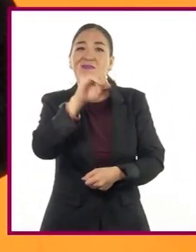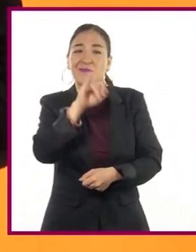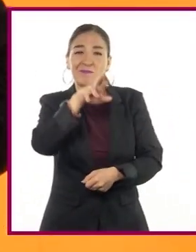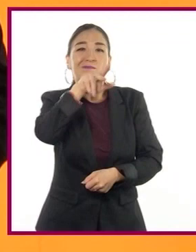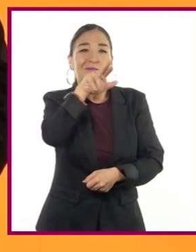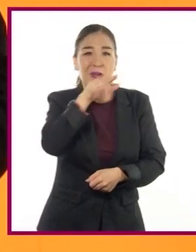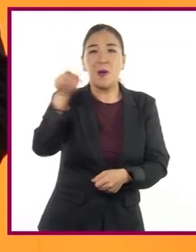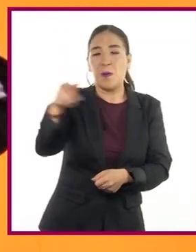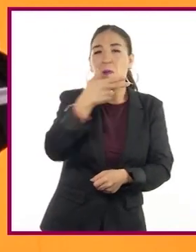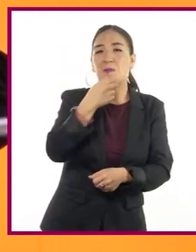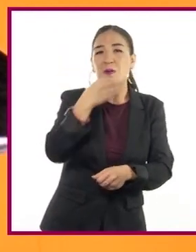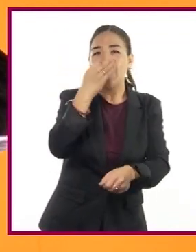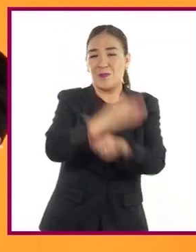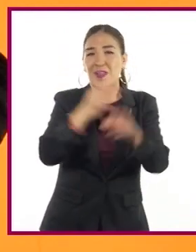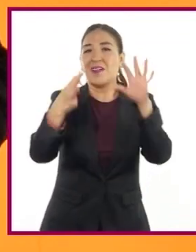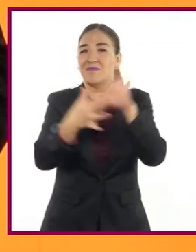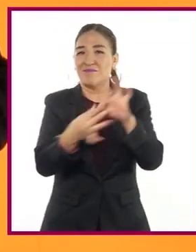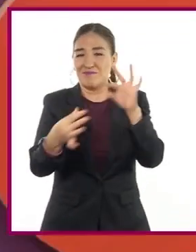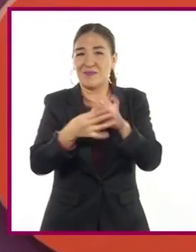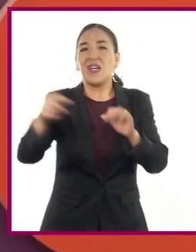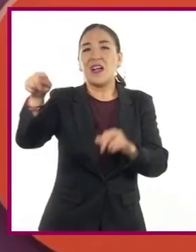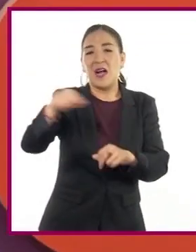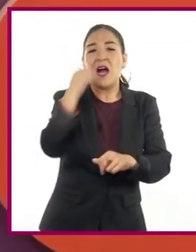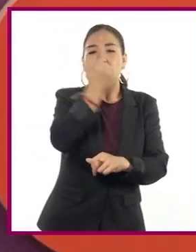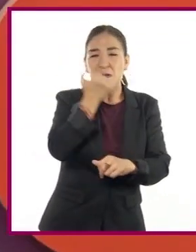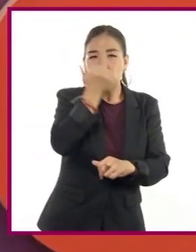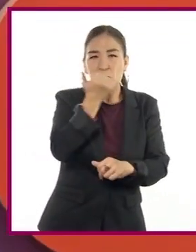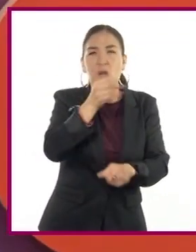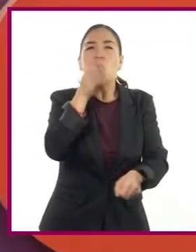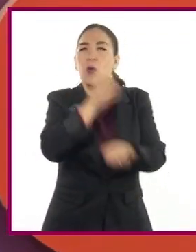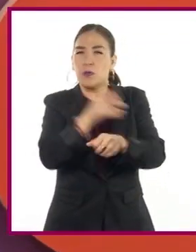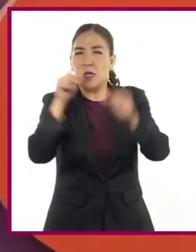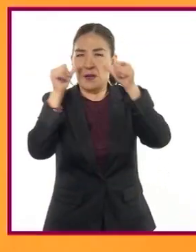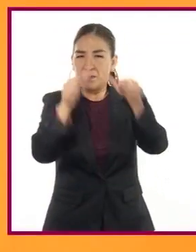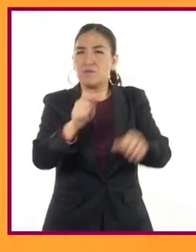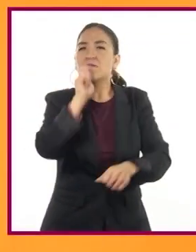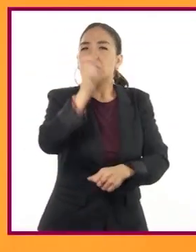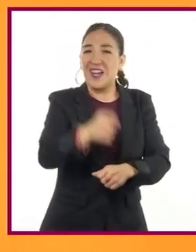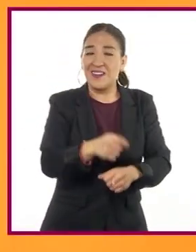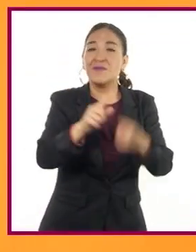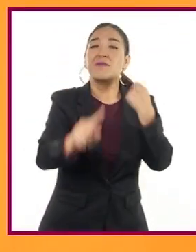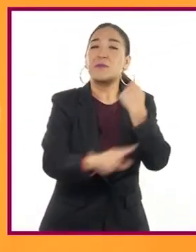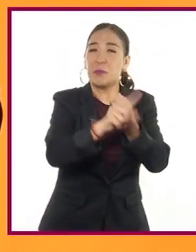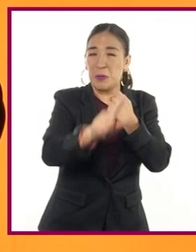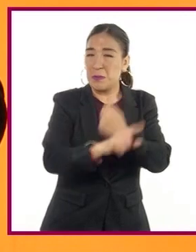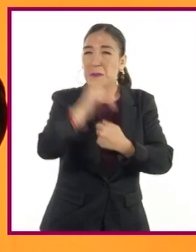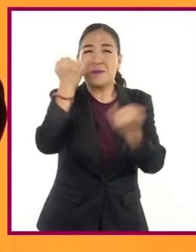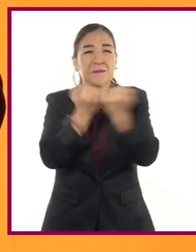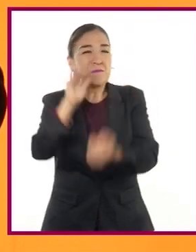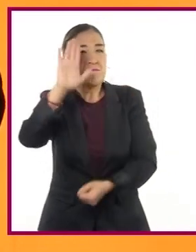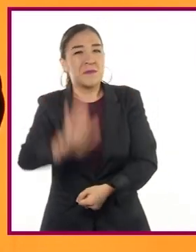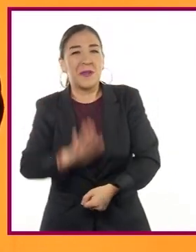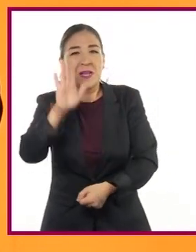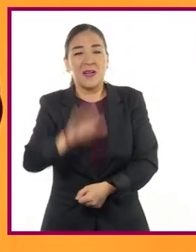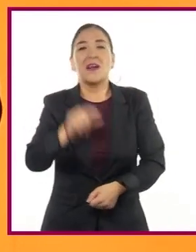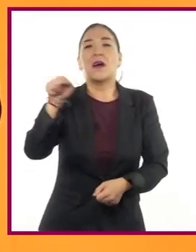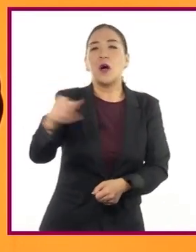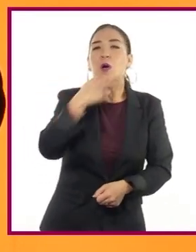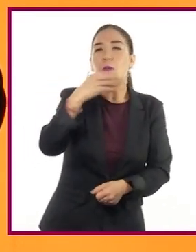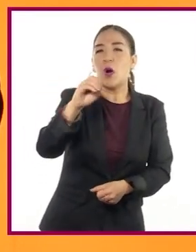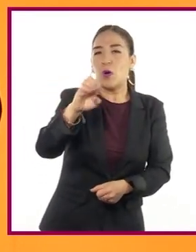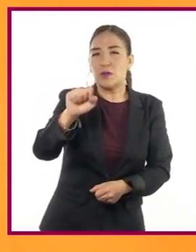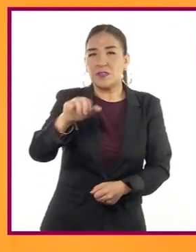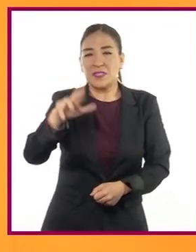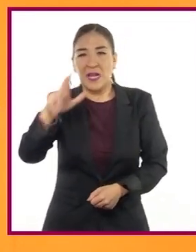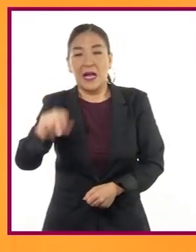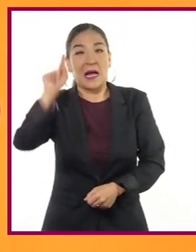nos cuentan las y los alumnos. Si ponemos atención, hay situaciones similares en las que exponen Óscar Omar